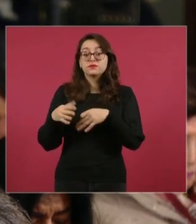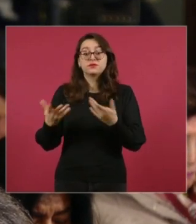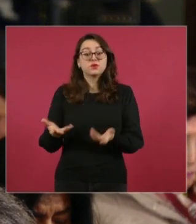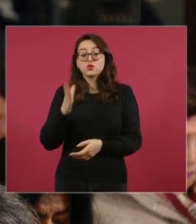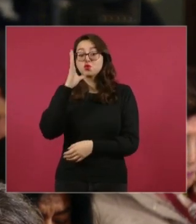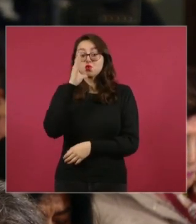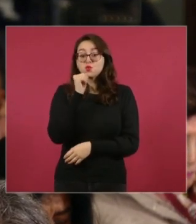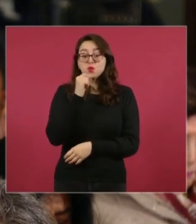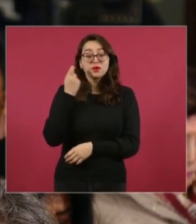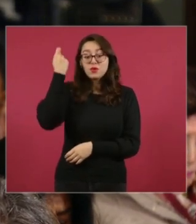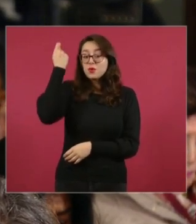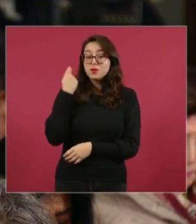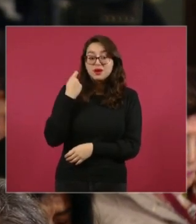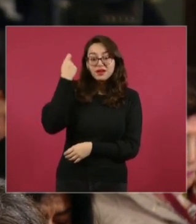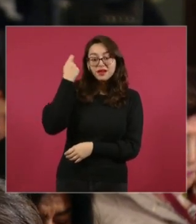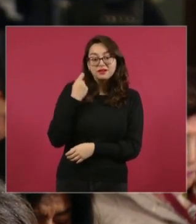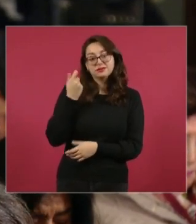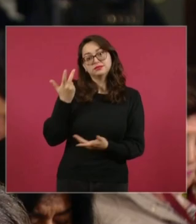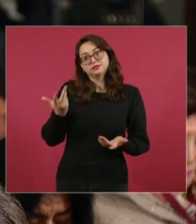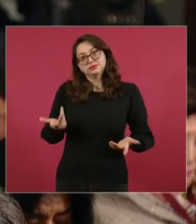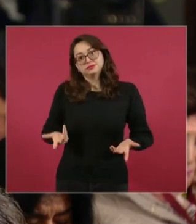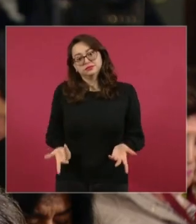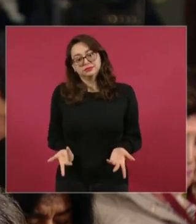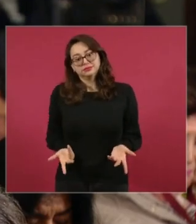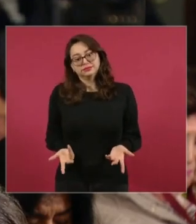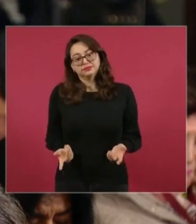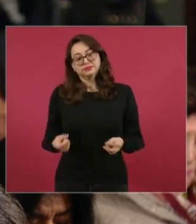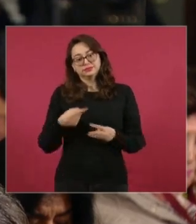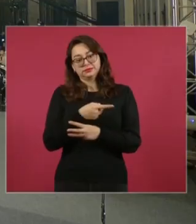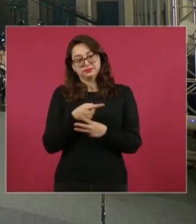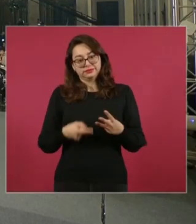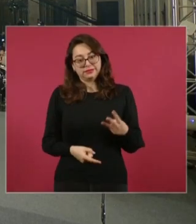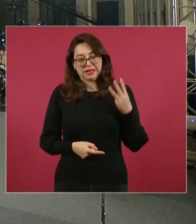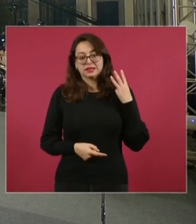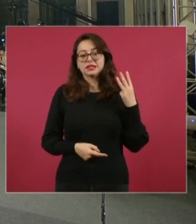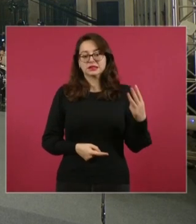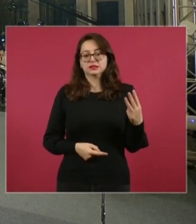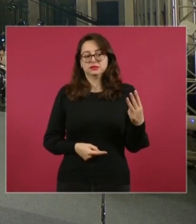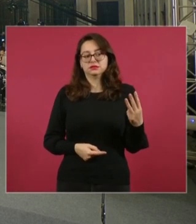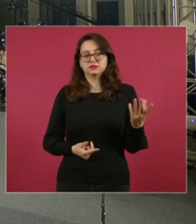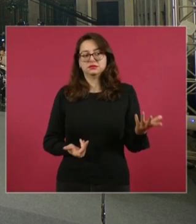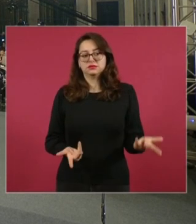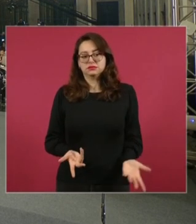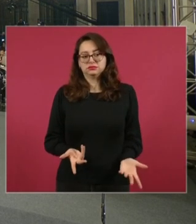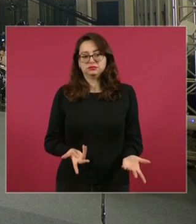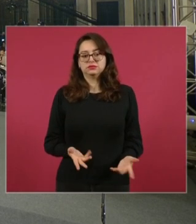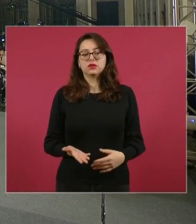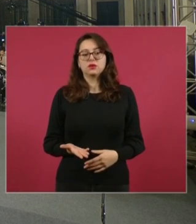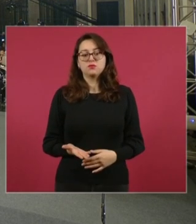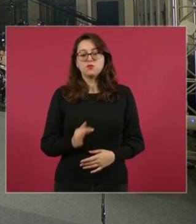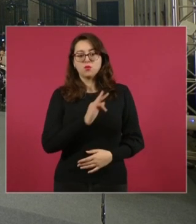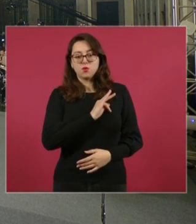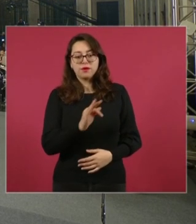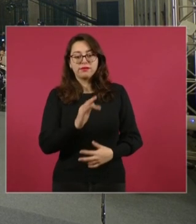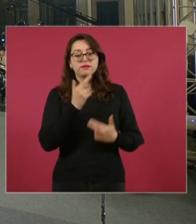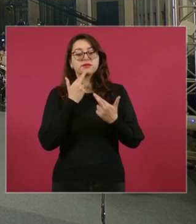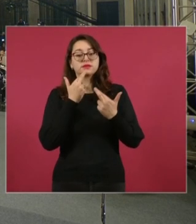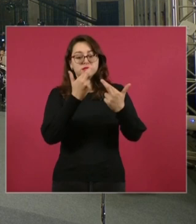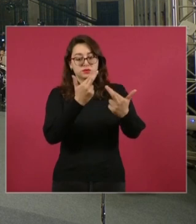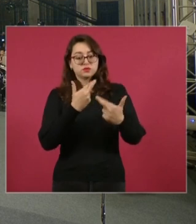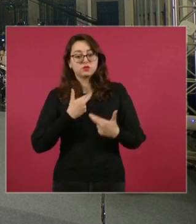para poderse jubilar. Ese es un tema que me gustaría saber su respuesta en ese sentido.